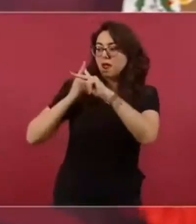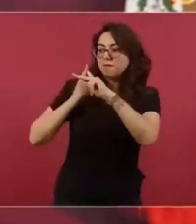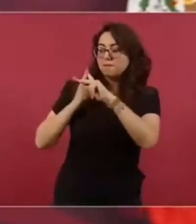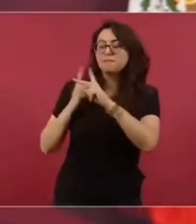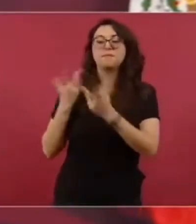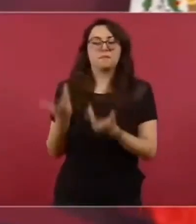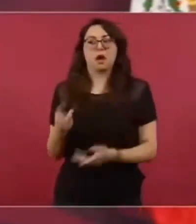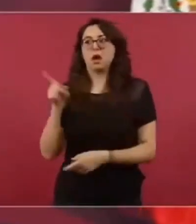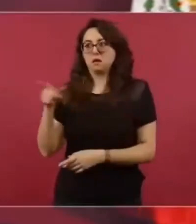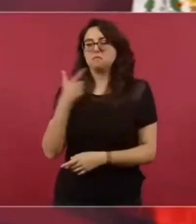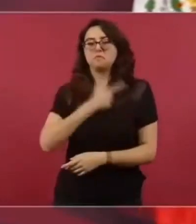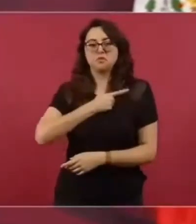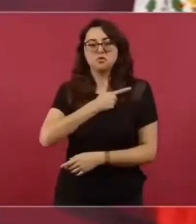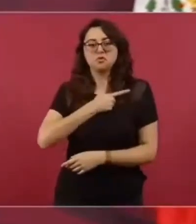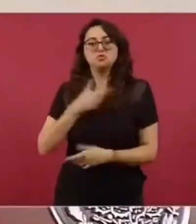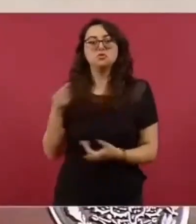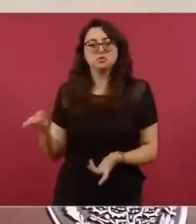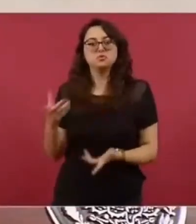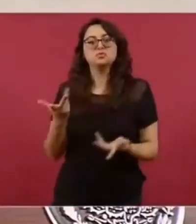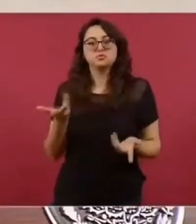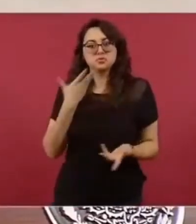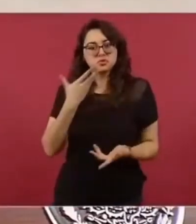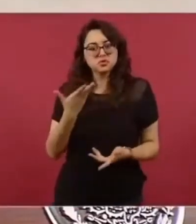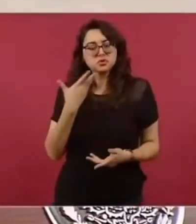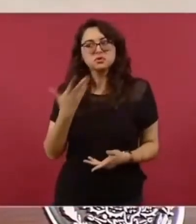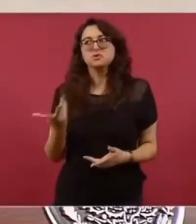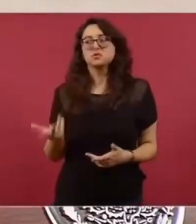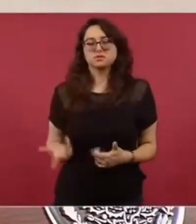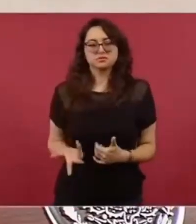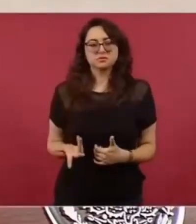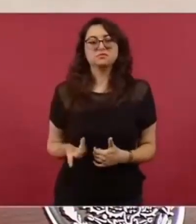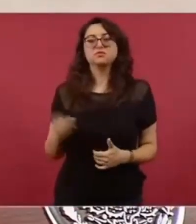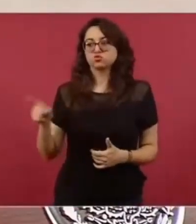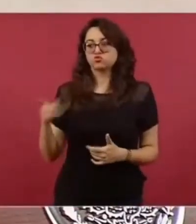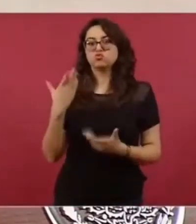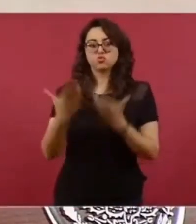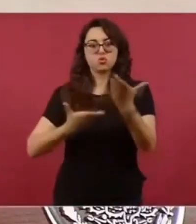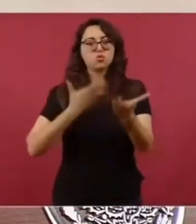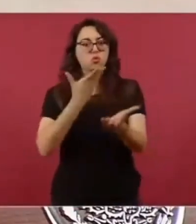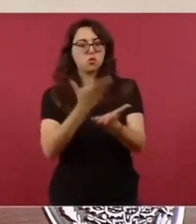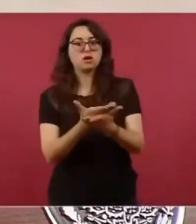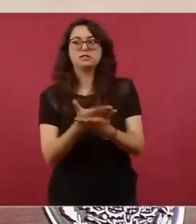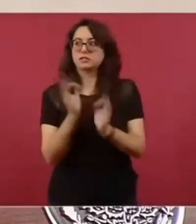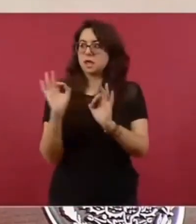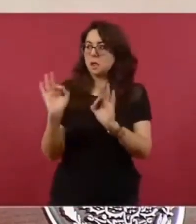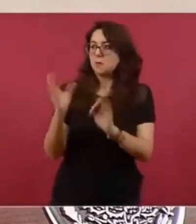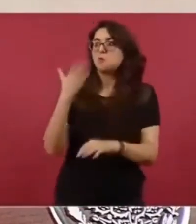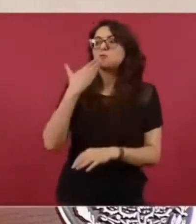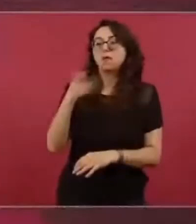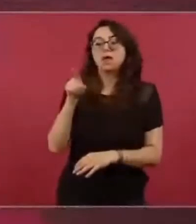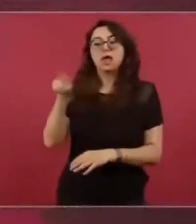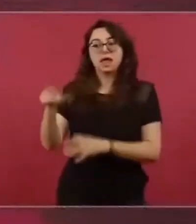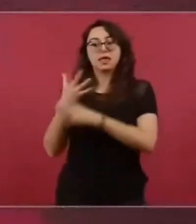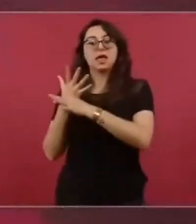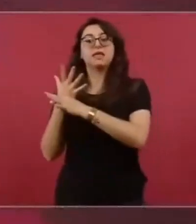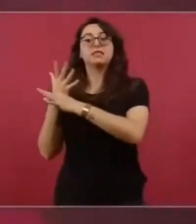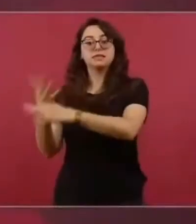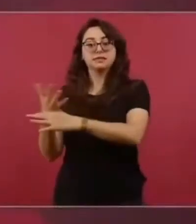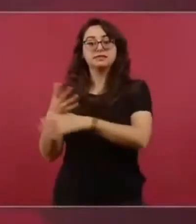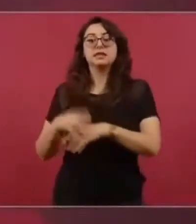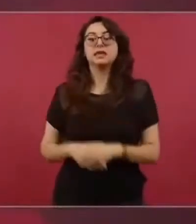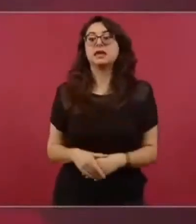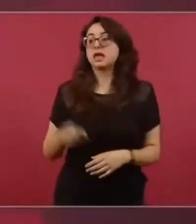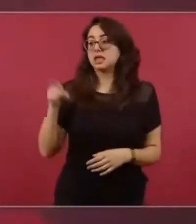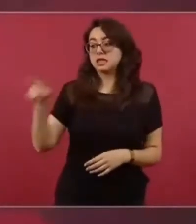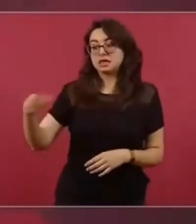es muy atractivo lo que propone. Dice que si ella gana me va a meter